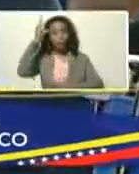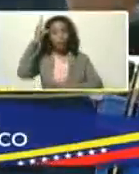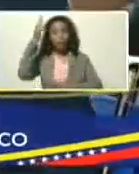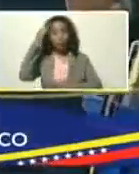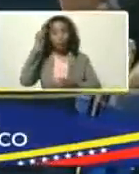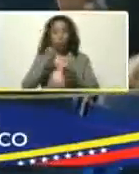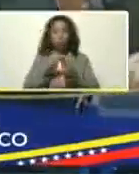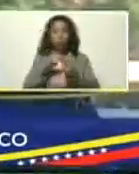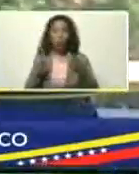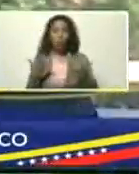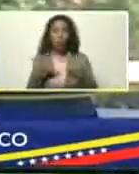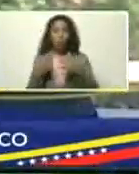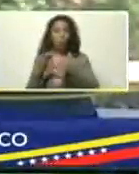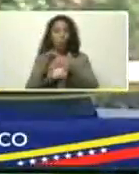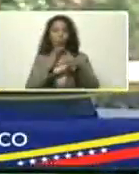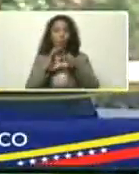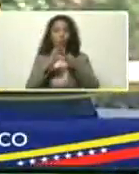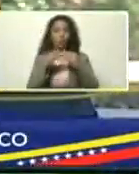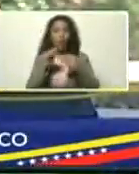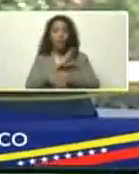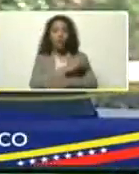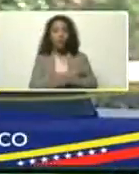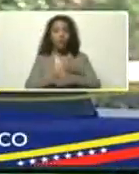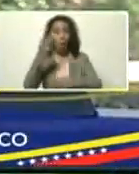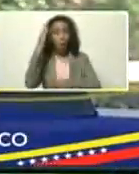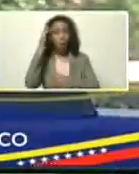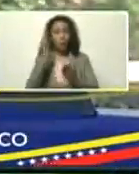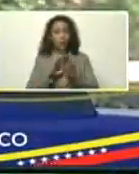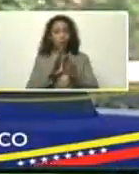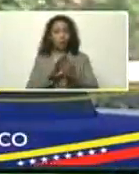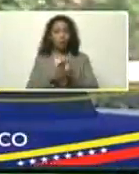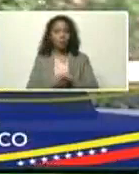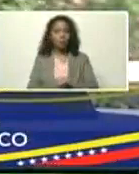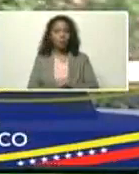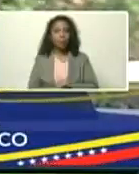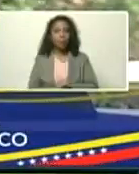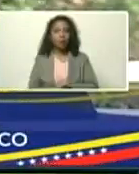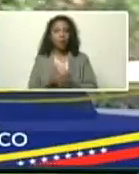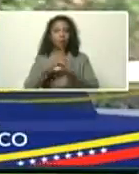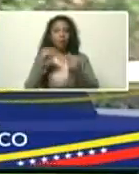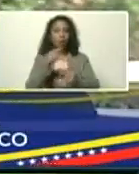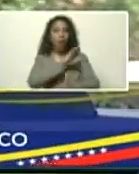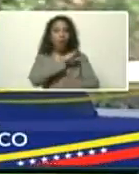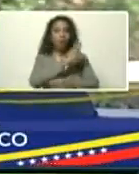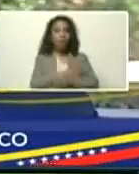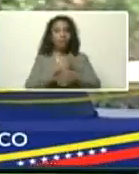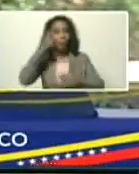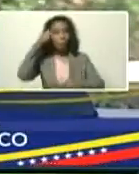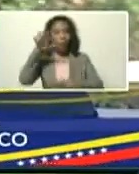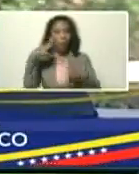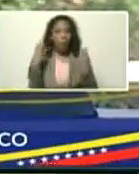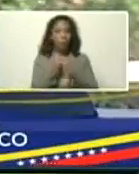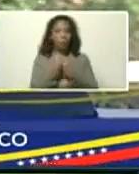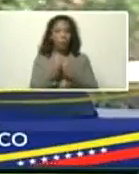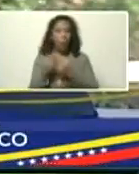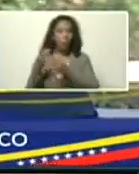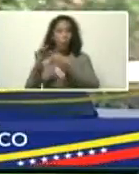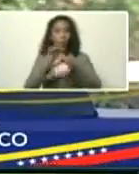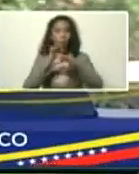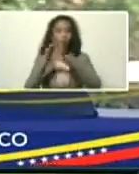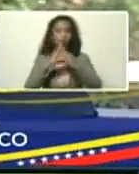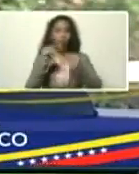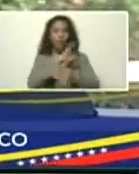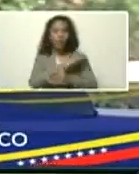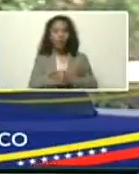hay que unir, toda la fuerza, del conocimiento, con toda la fuerza, del pueblo, hay que unir, toda la